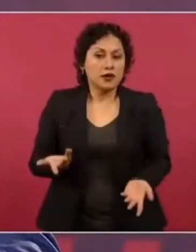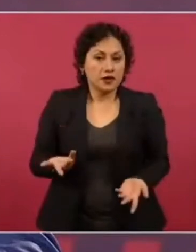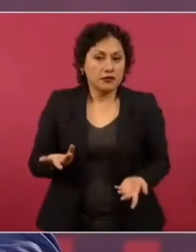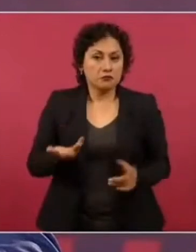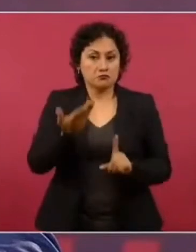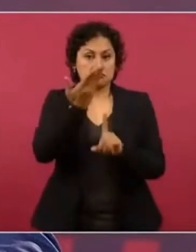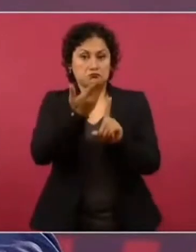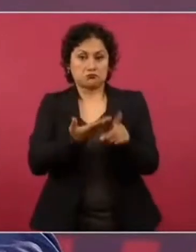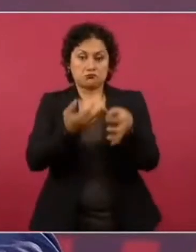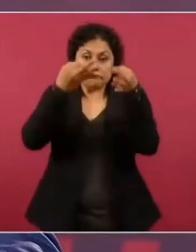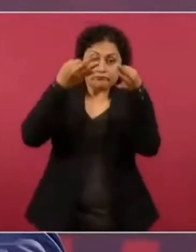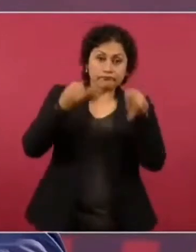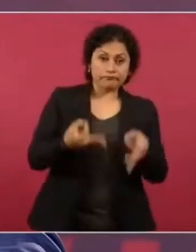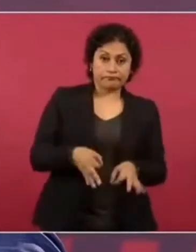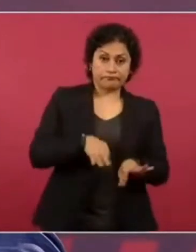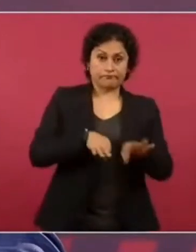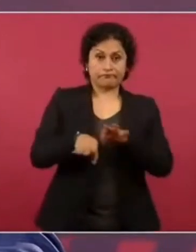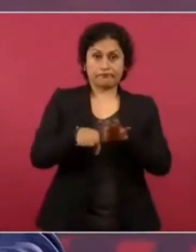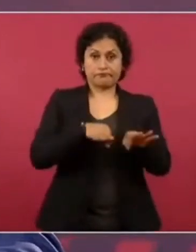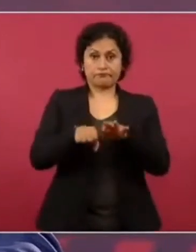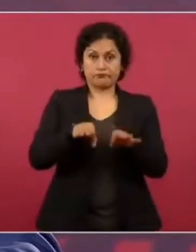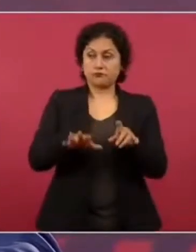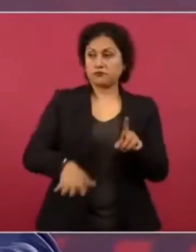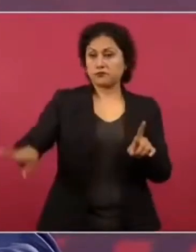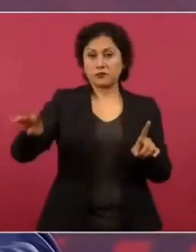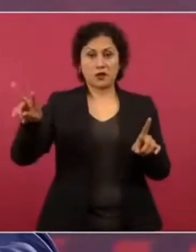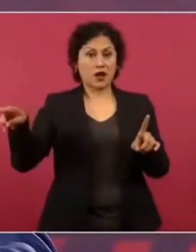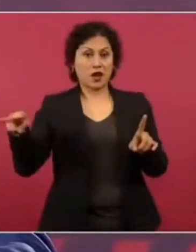rectitud y de manera honesta.